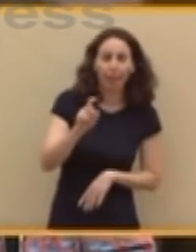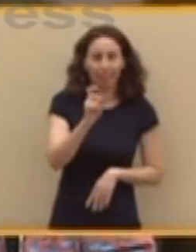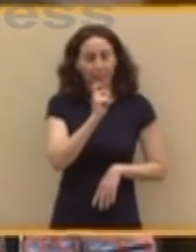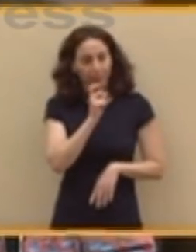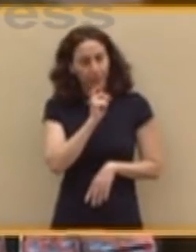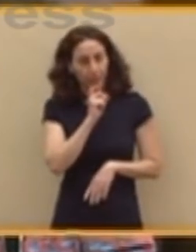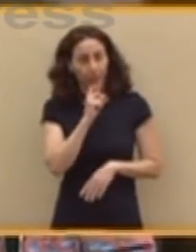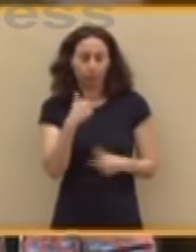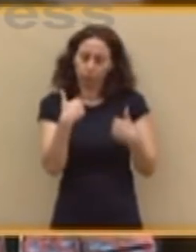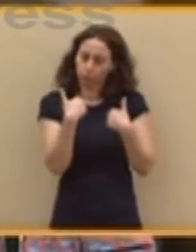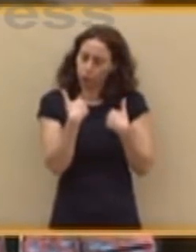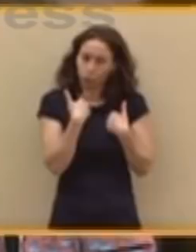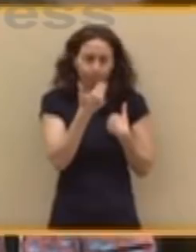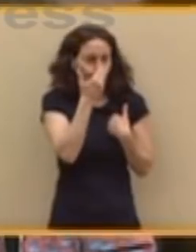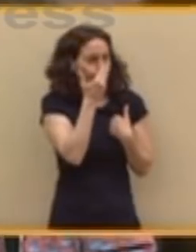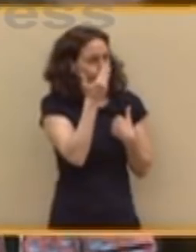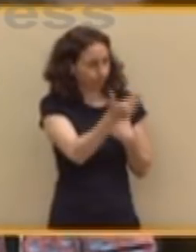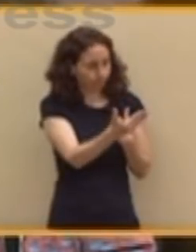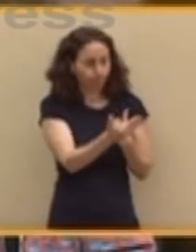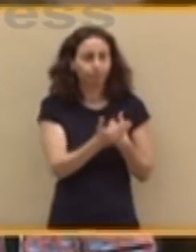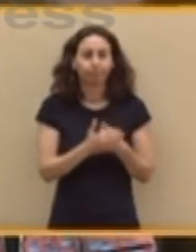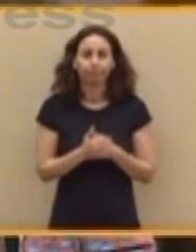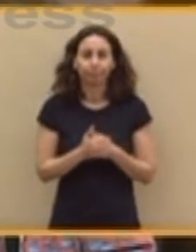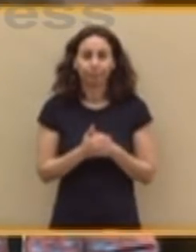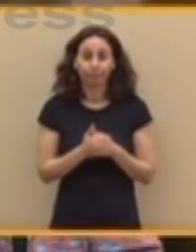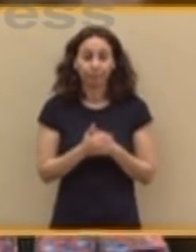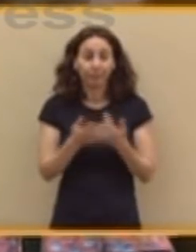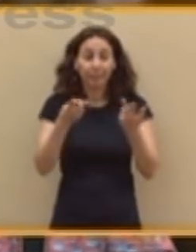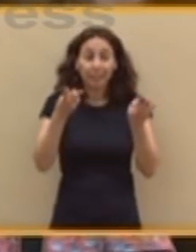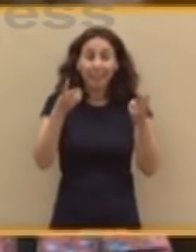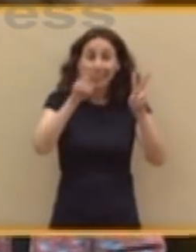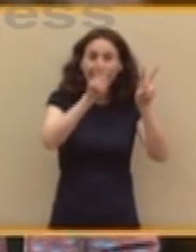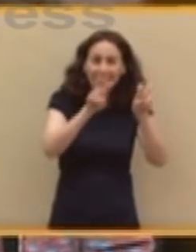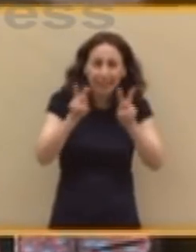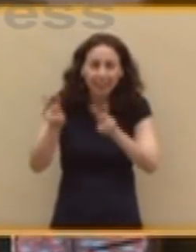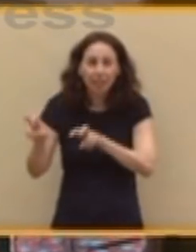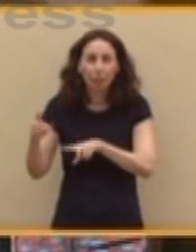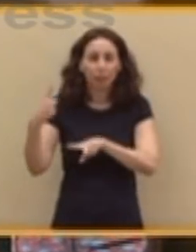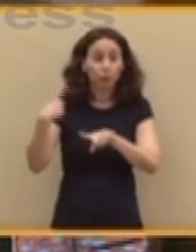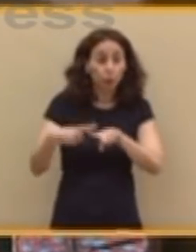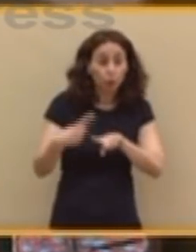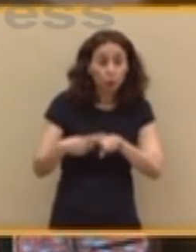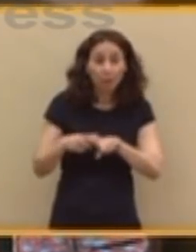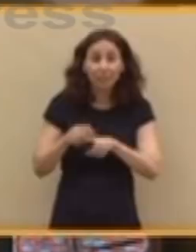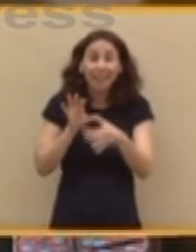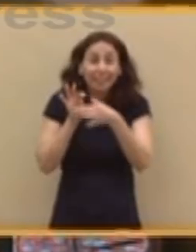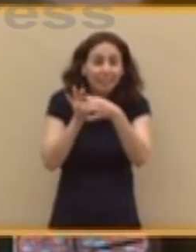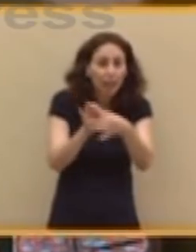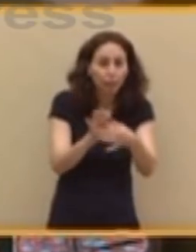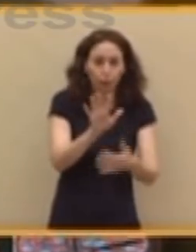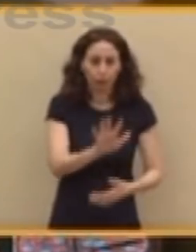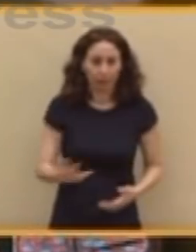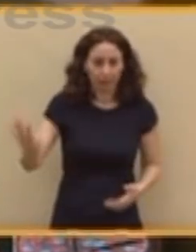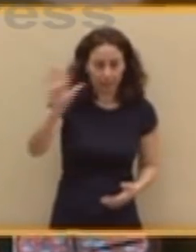se lo digo con total sinceridad, en todas aquellas cuestiones que tengan que ver con el Estado, con la convivencia constitucional,